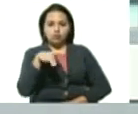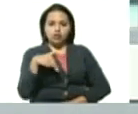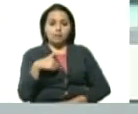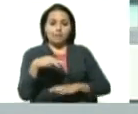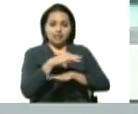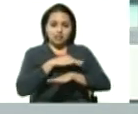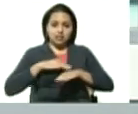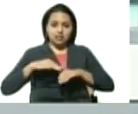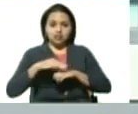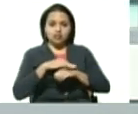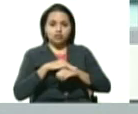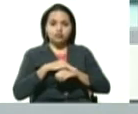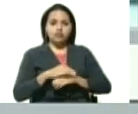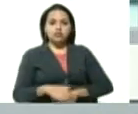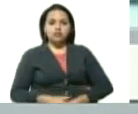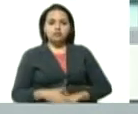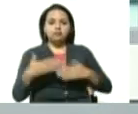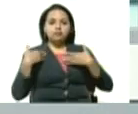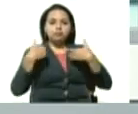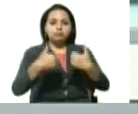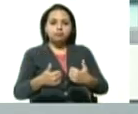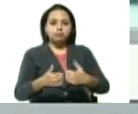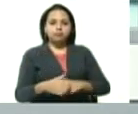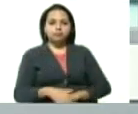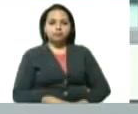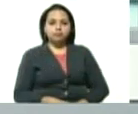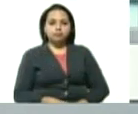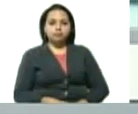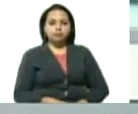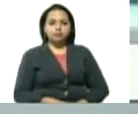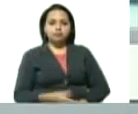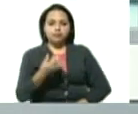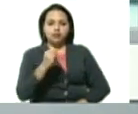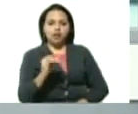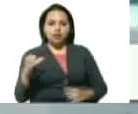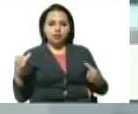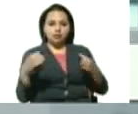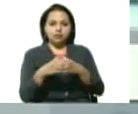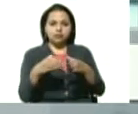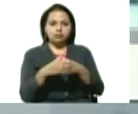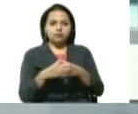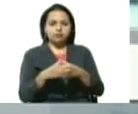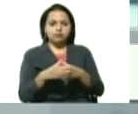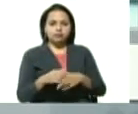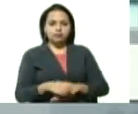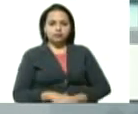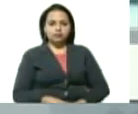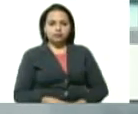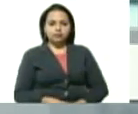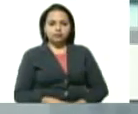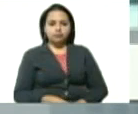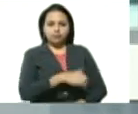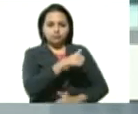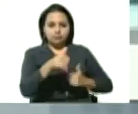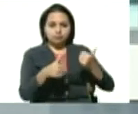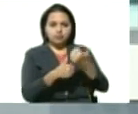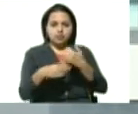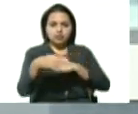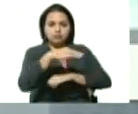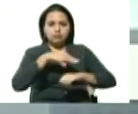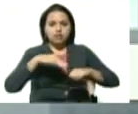ministro del poder popular para la salud que dirige un super equipo un super equipo de viceministros